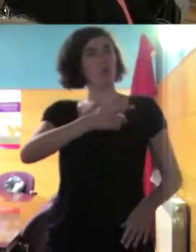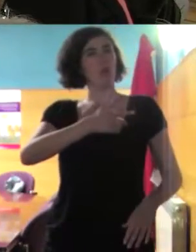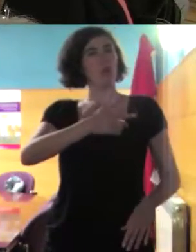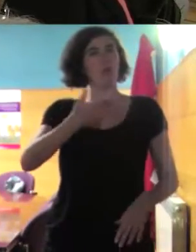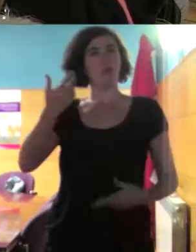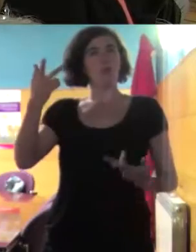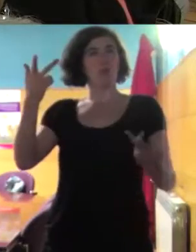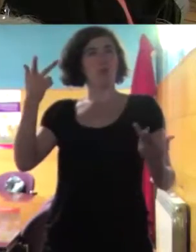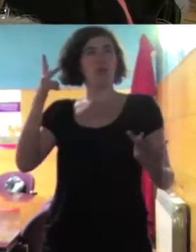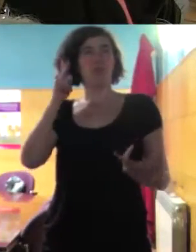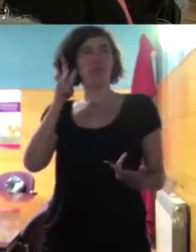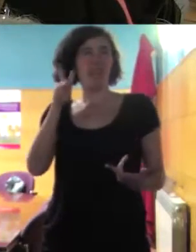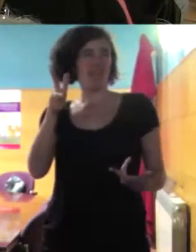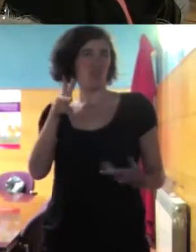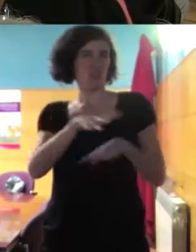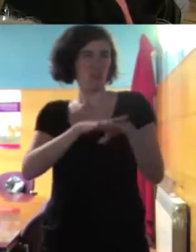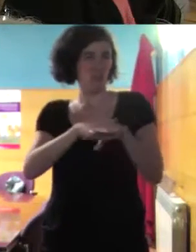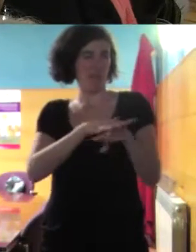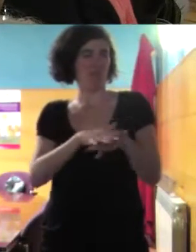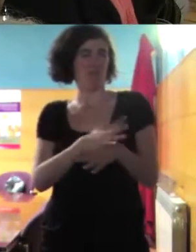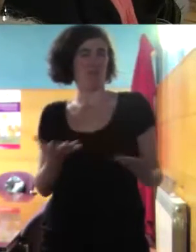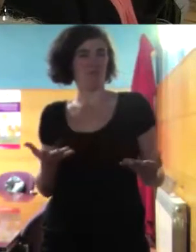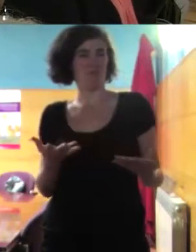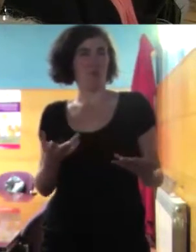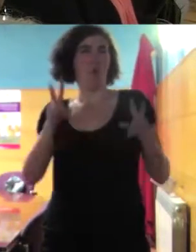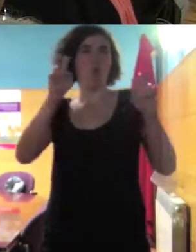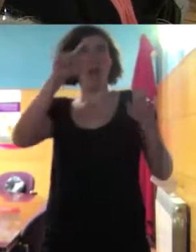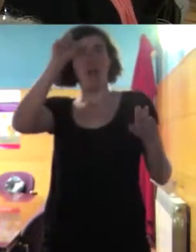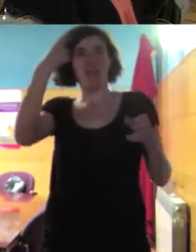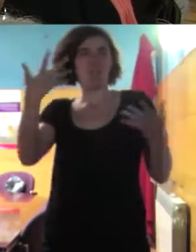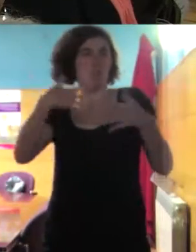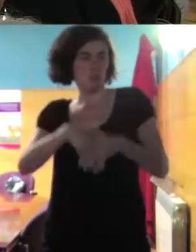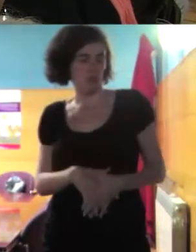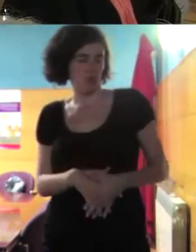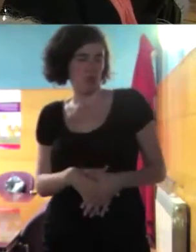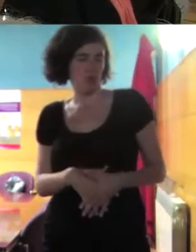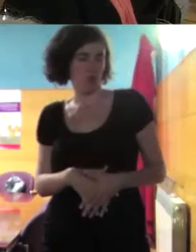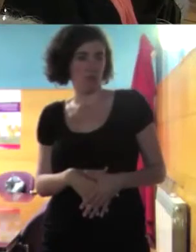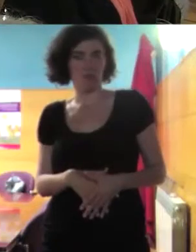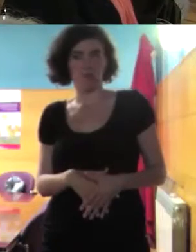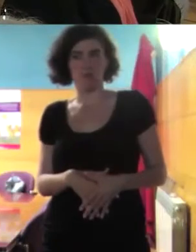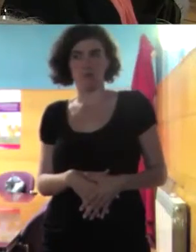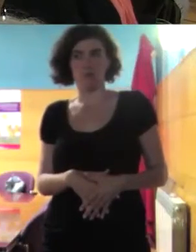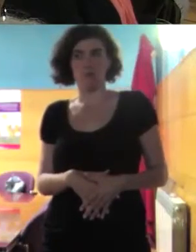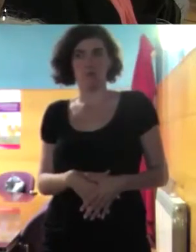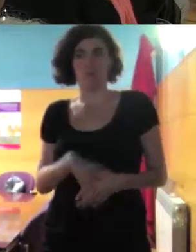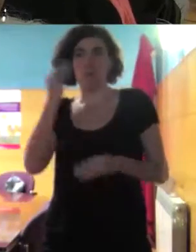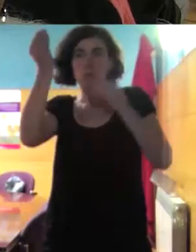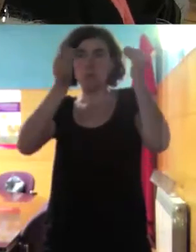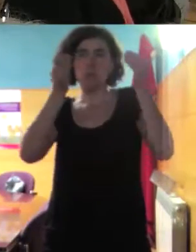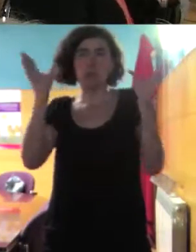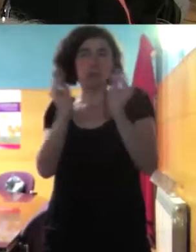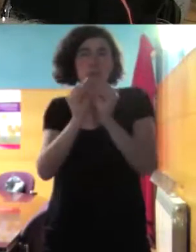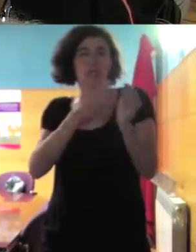en clave de derechos bien de género o bien de interculturalidad o bien lo que sea bueno sin más una breve reflexión y